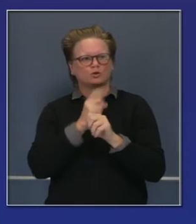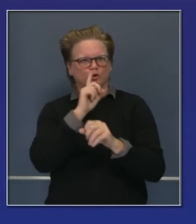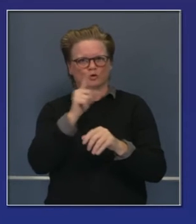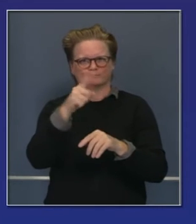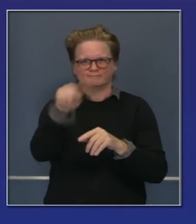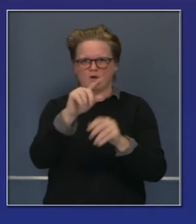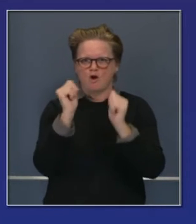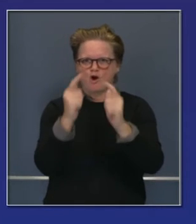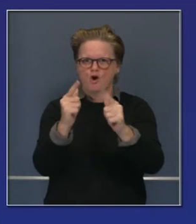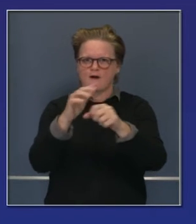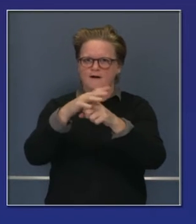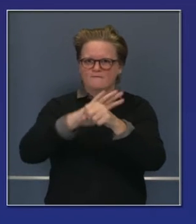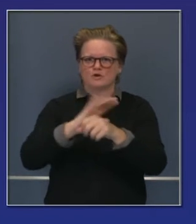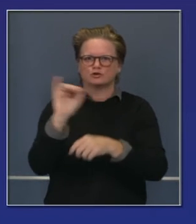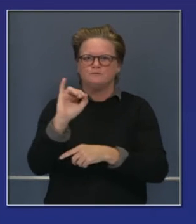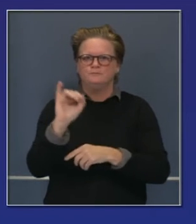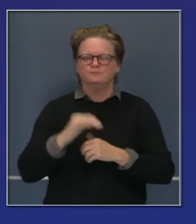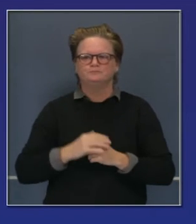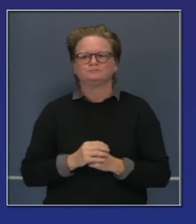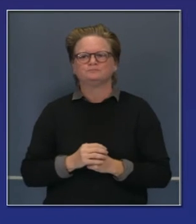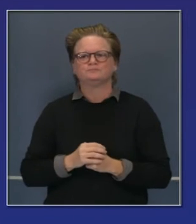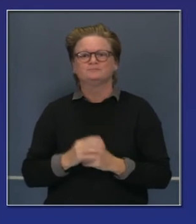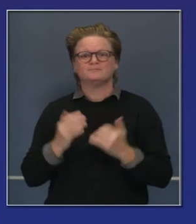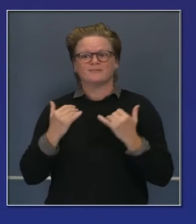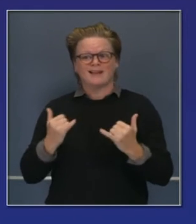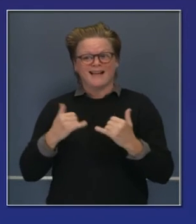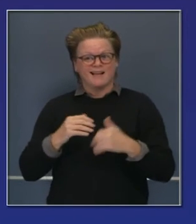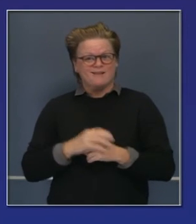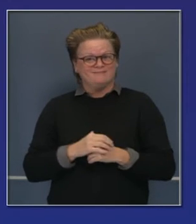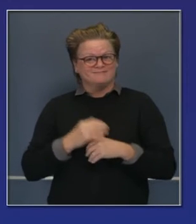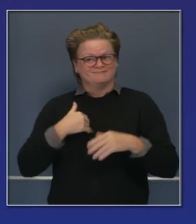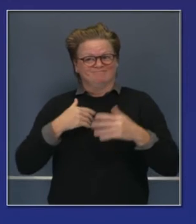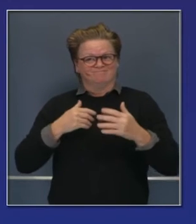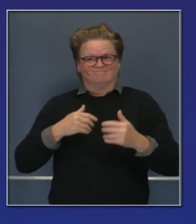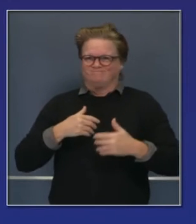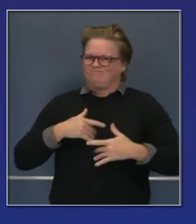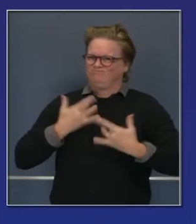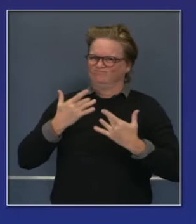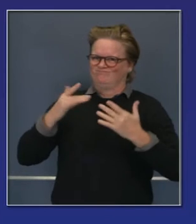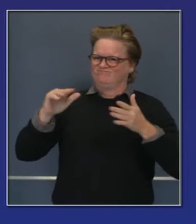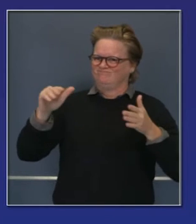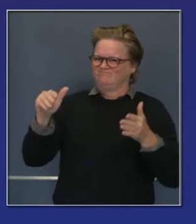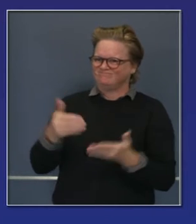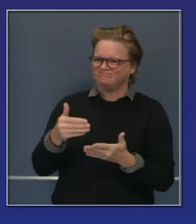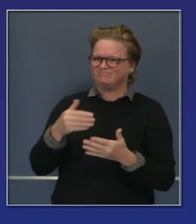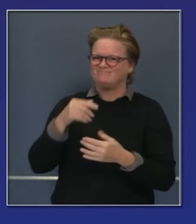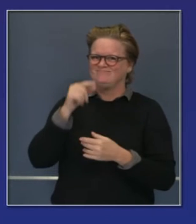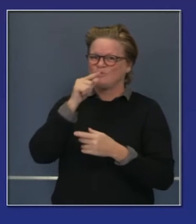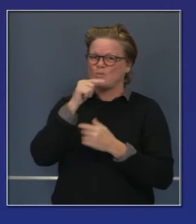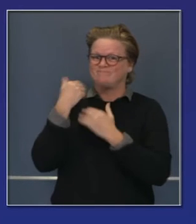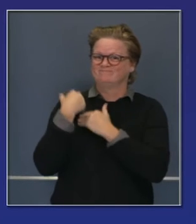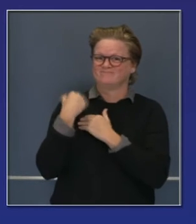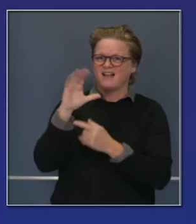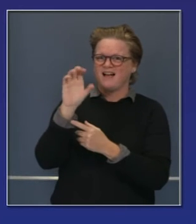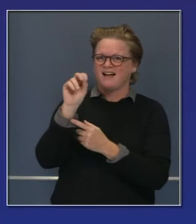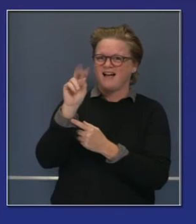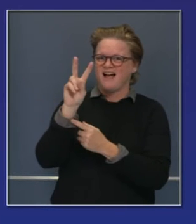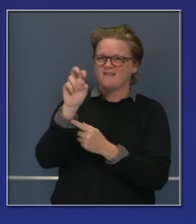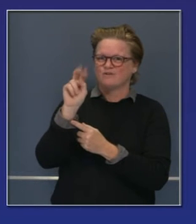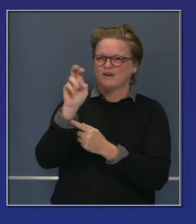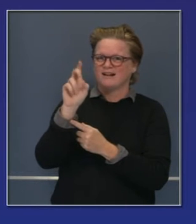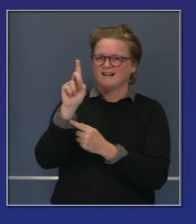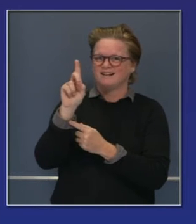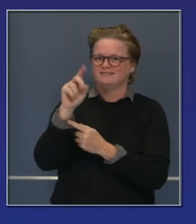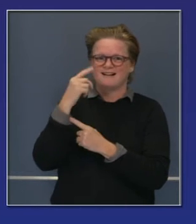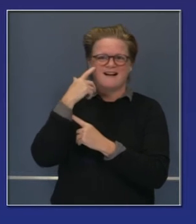con mucho orgullo, les presento a Peter Lee, director ejecutivo de Covered California. Nadie lo hace tan bien como él lo ha hecho